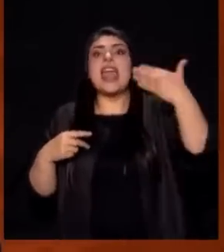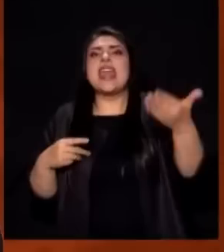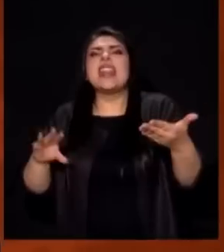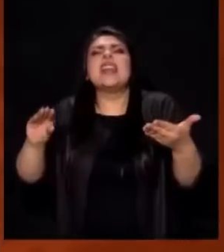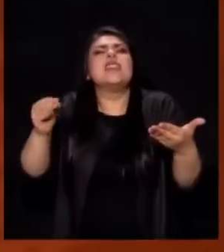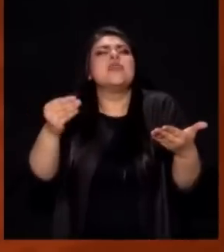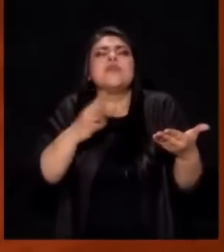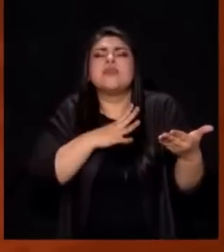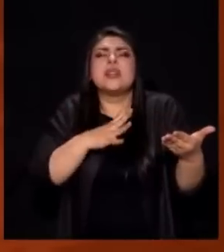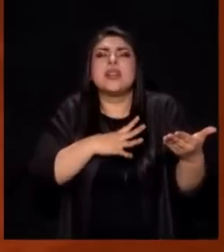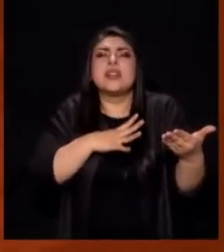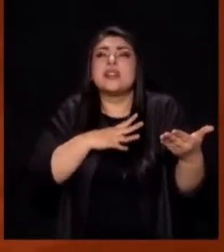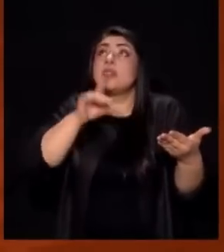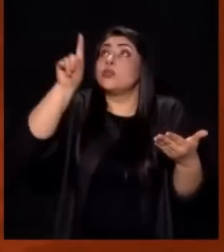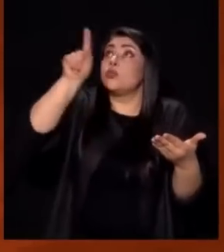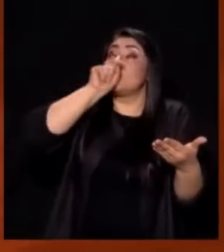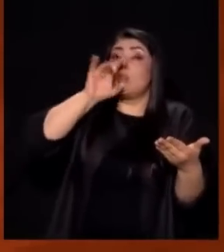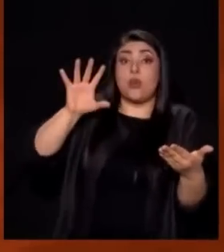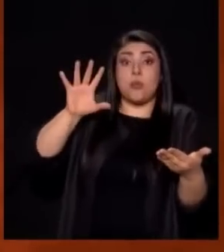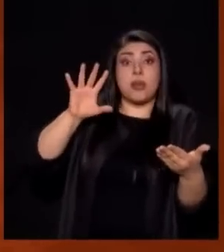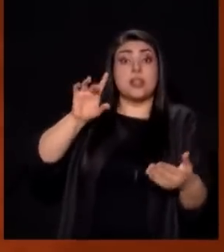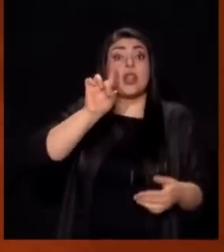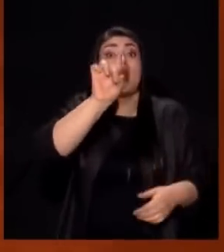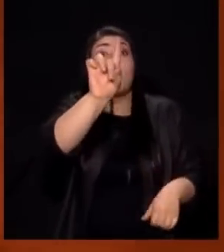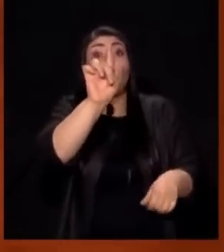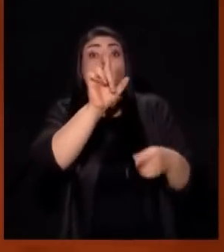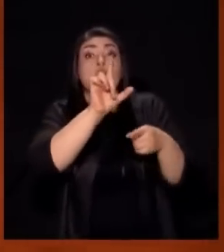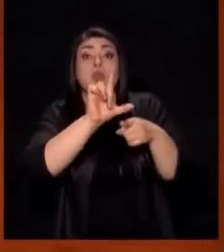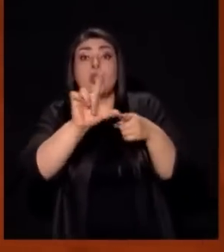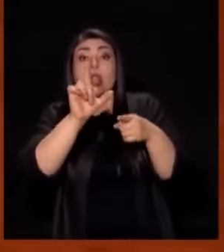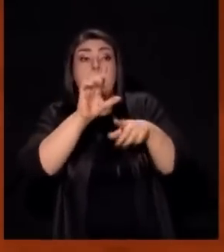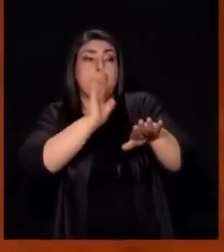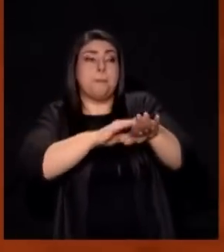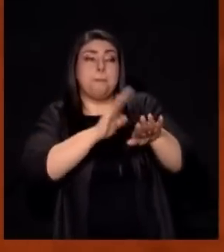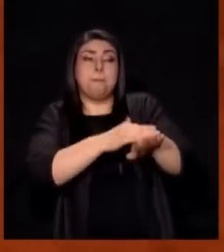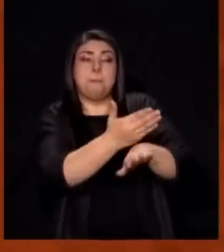Y lo único que pide de ti Es que las creas